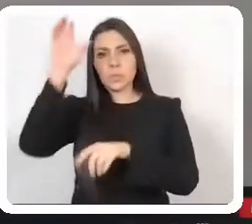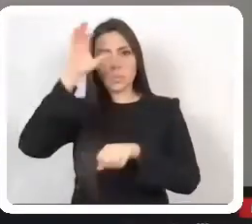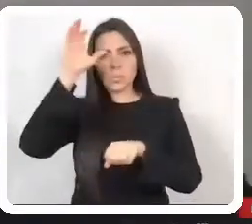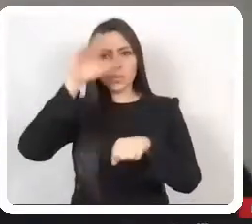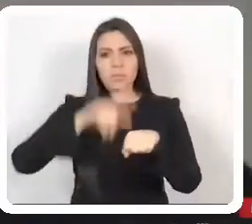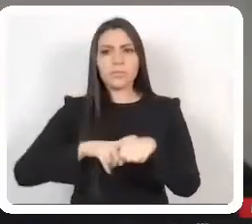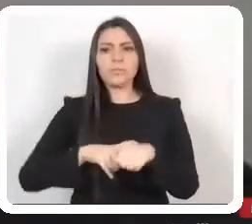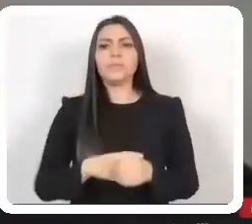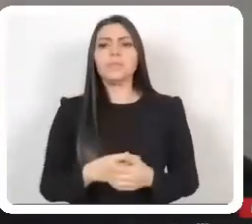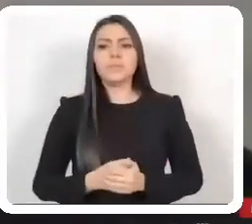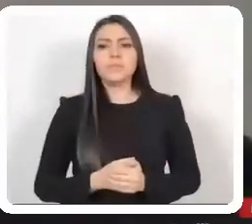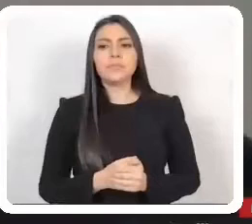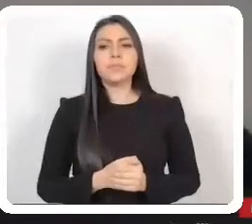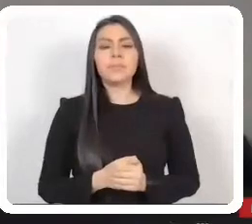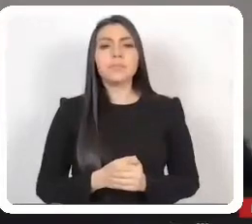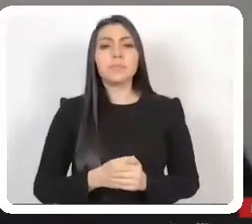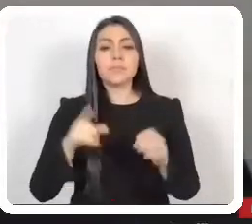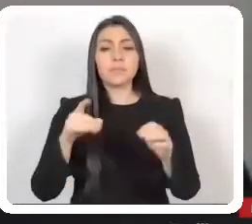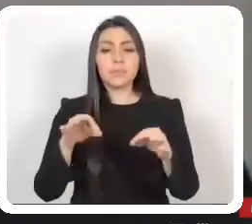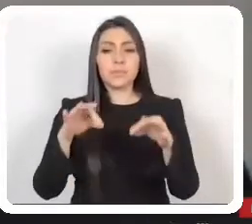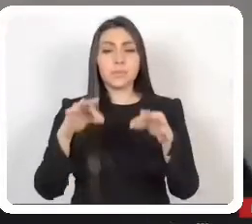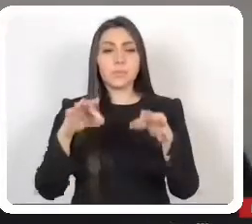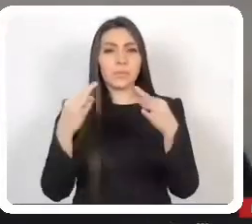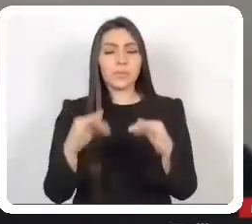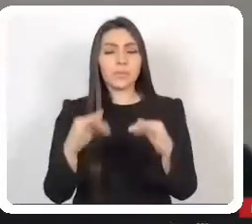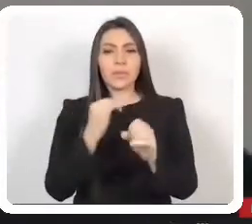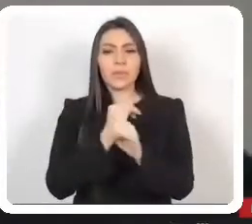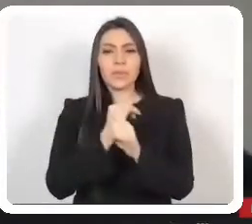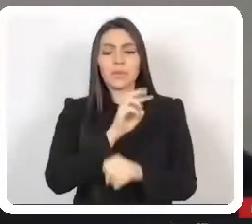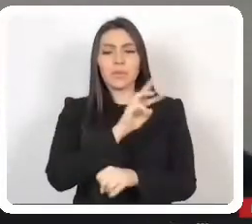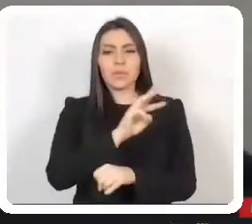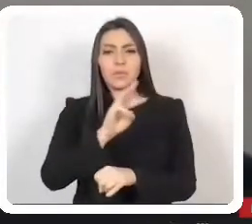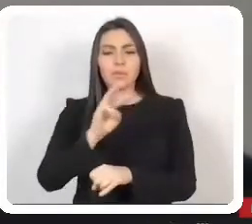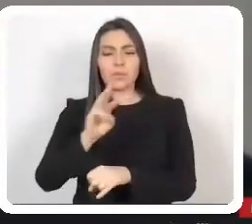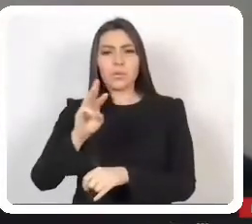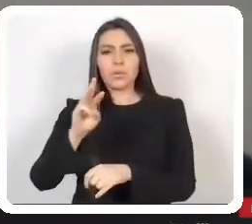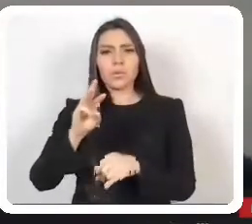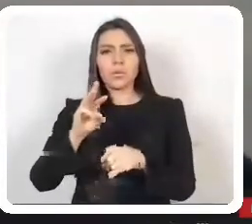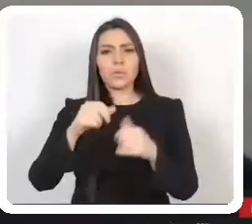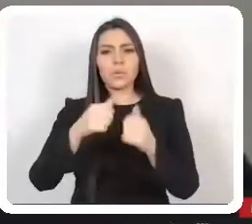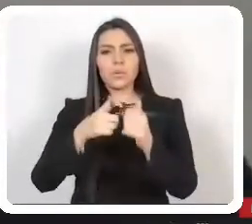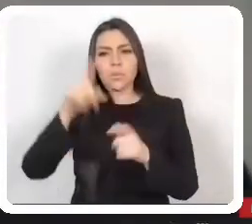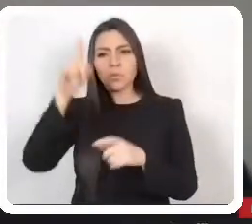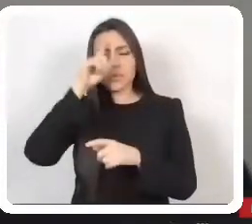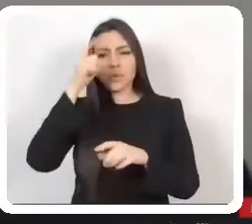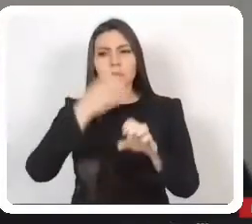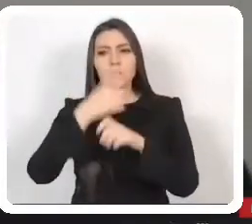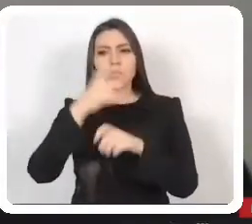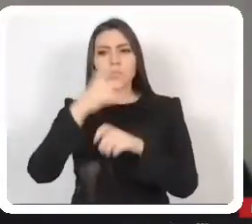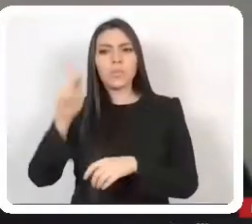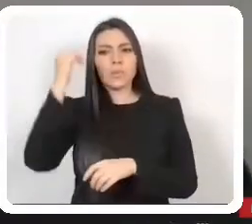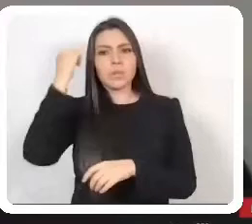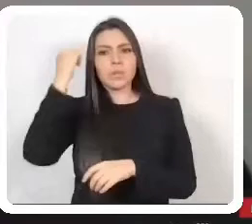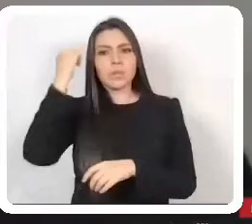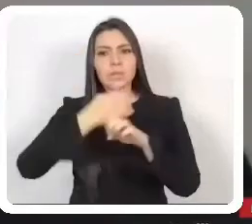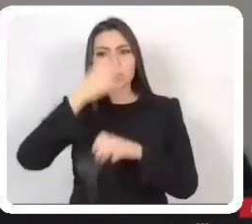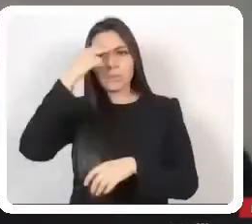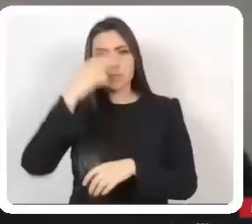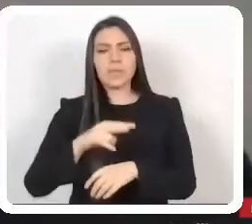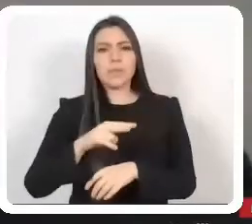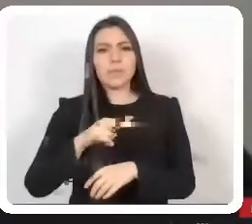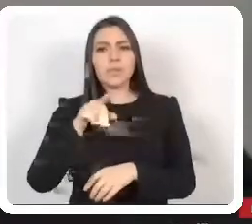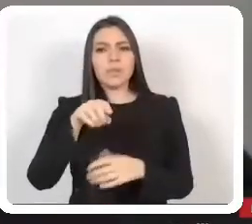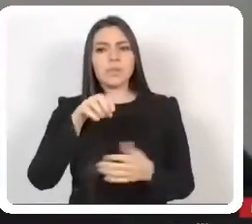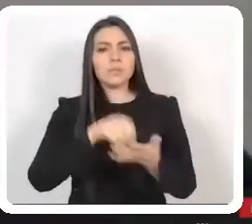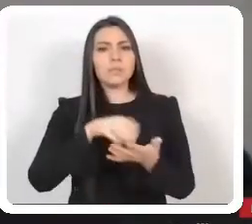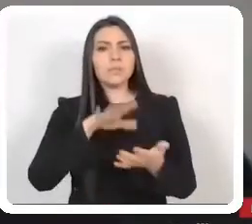la página oficial del Consejo Estatal para el Desarrollo de los Pueblos Indígenas para el Estado de México, hay registro de